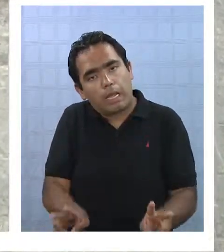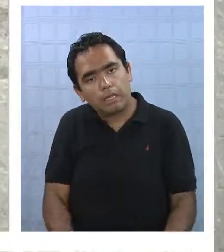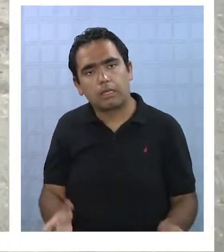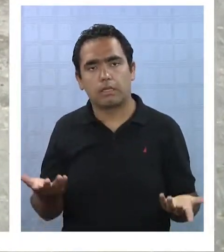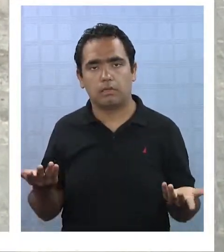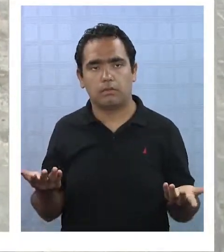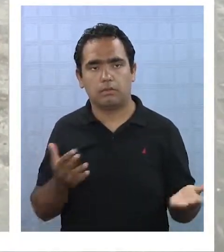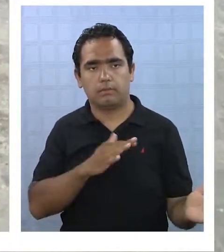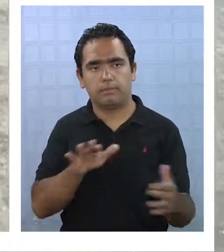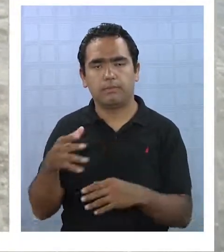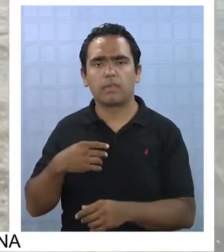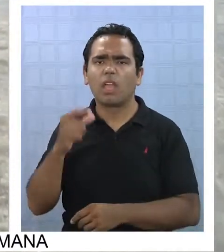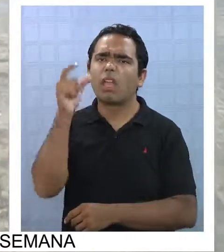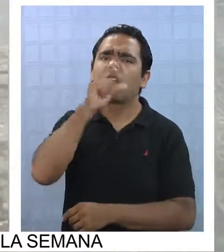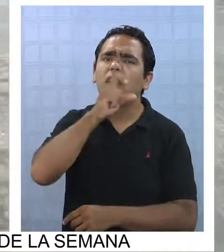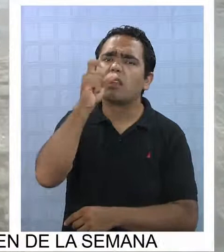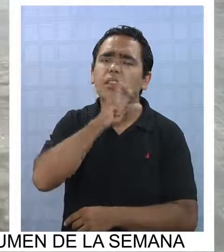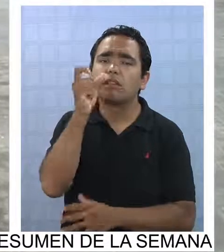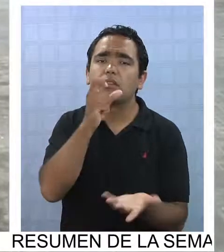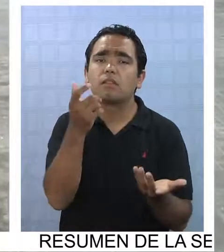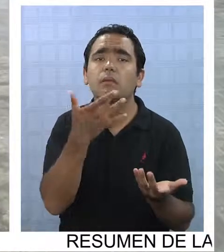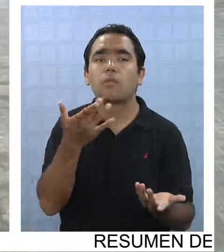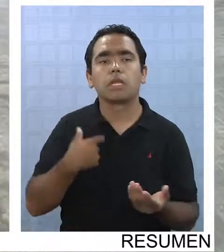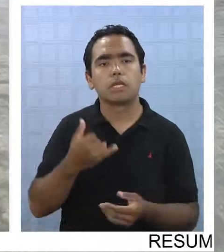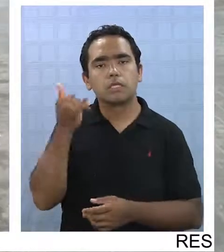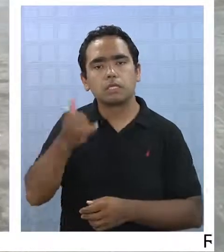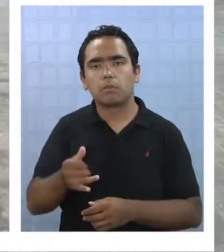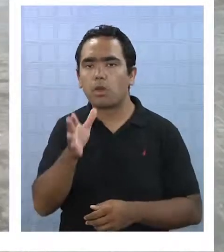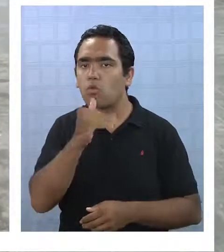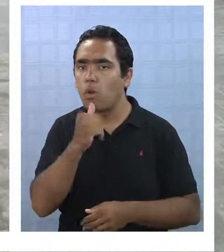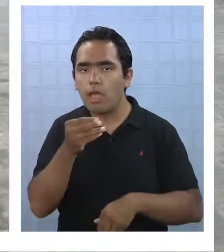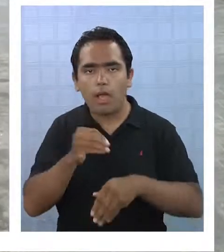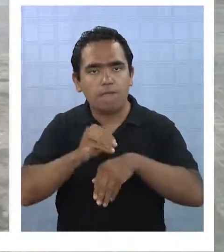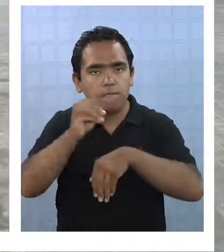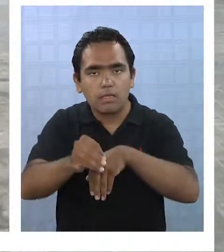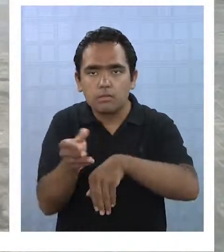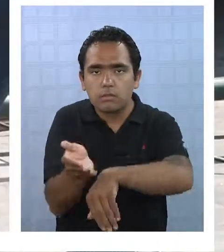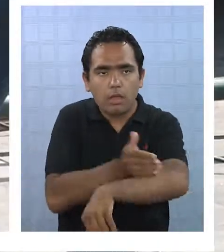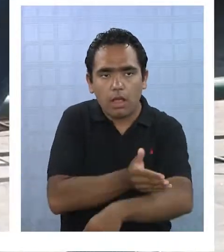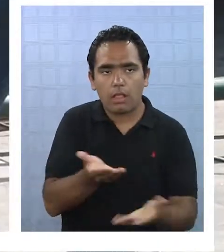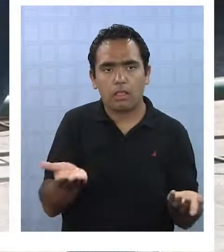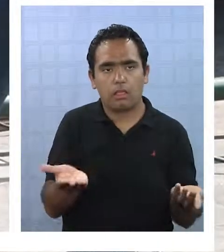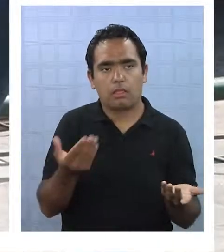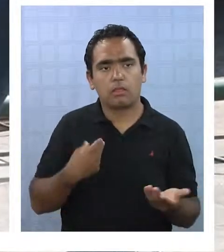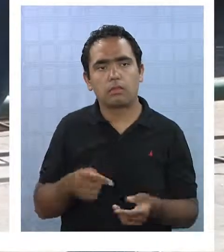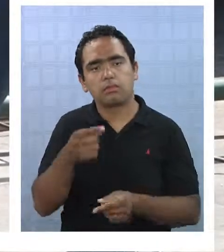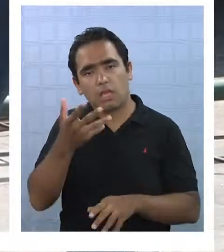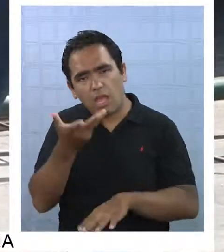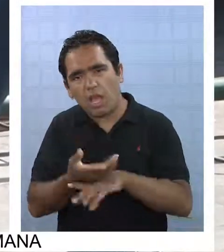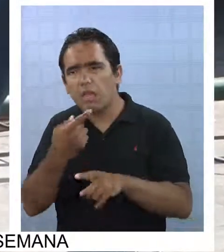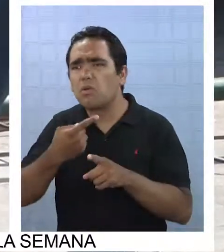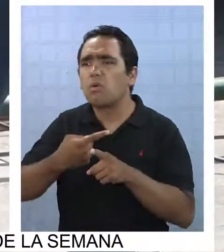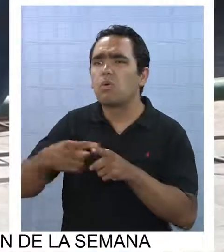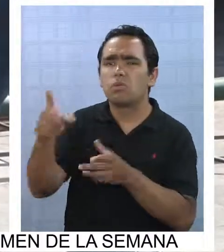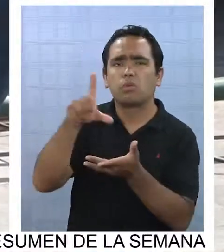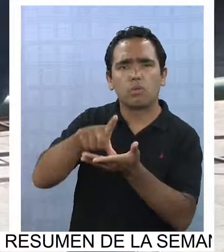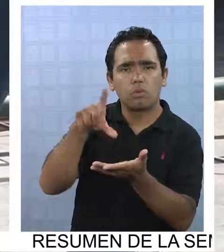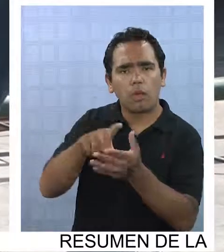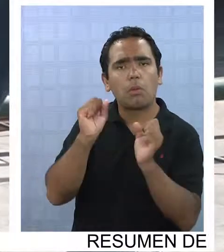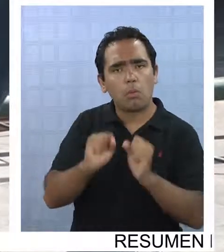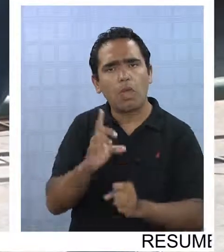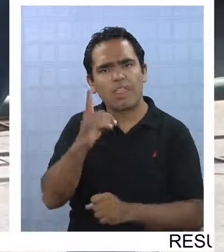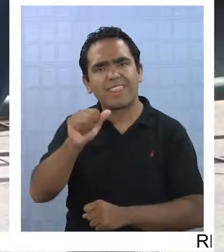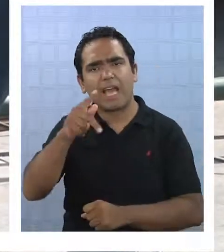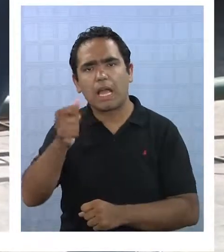Las críticas apuntan especialmente a que se improvisa, se busca lo más fácil, existiendo otros lugares para recibir a los vehículos del